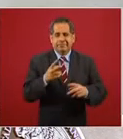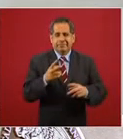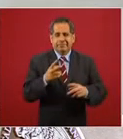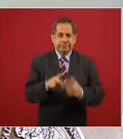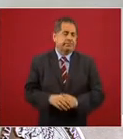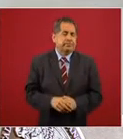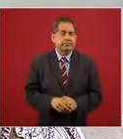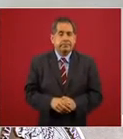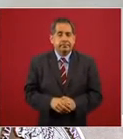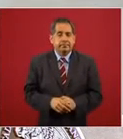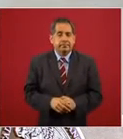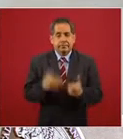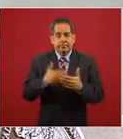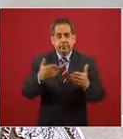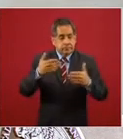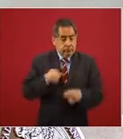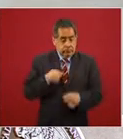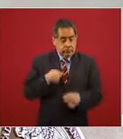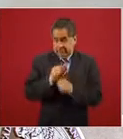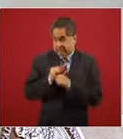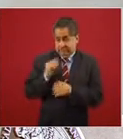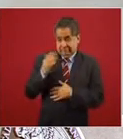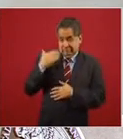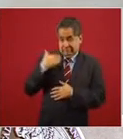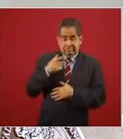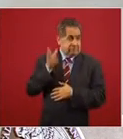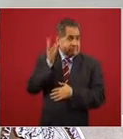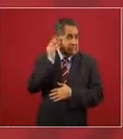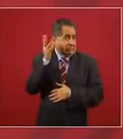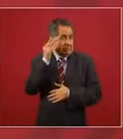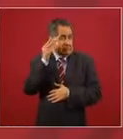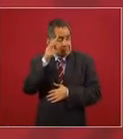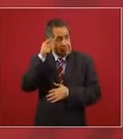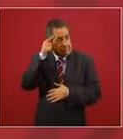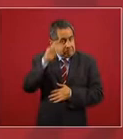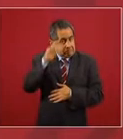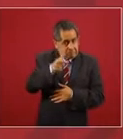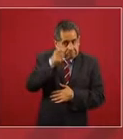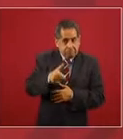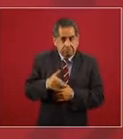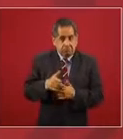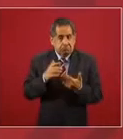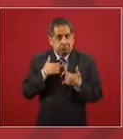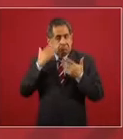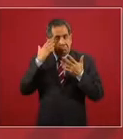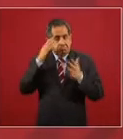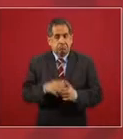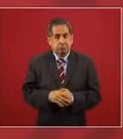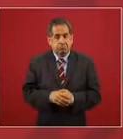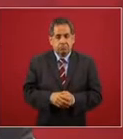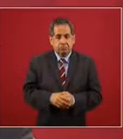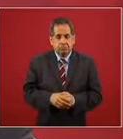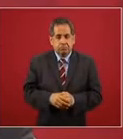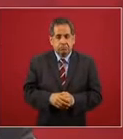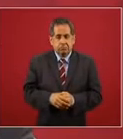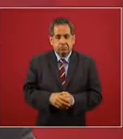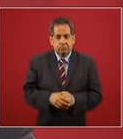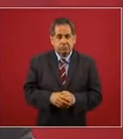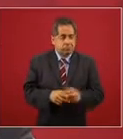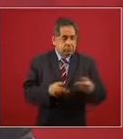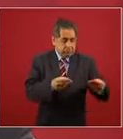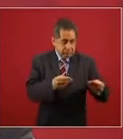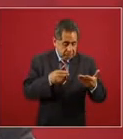entonces ahora me estoy enterando pues si no conociera yo todo lo que dijo